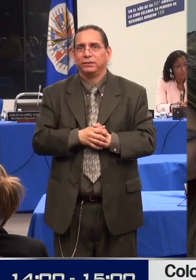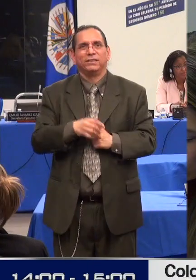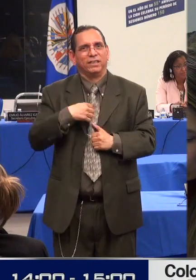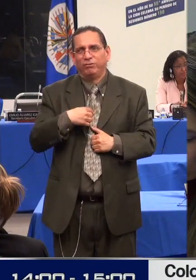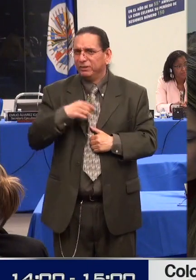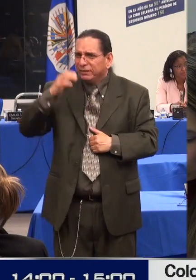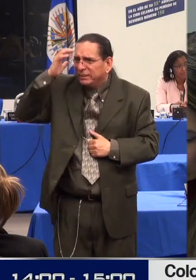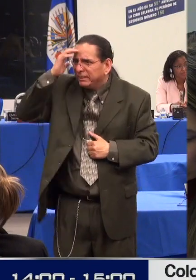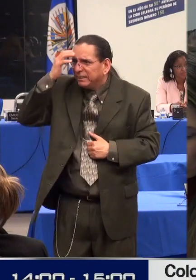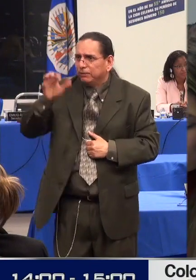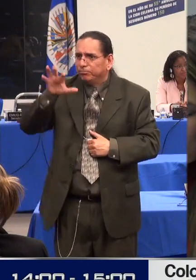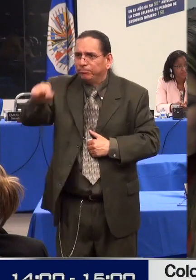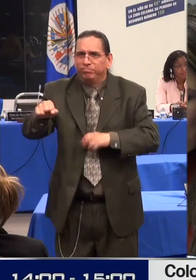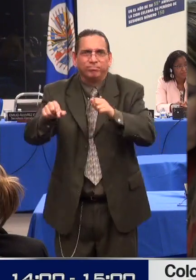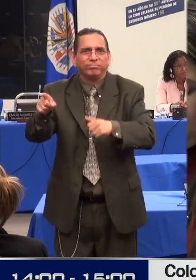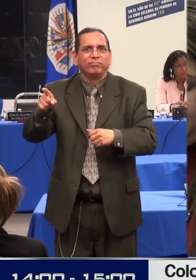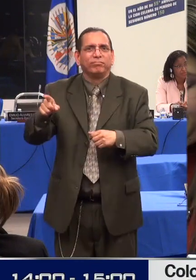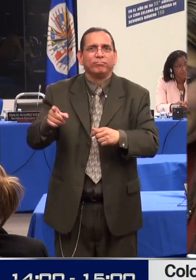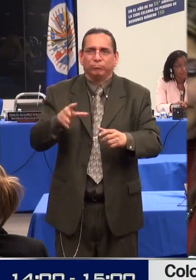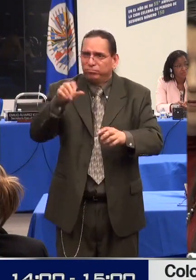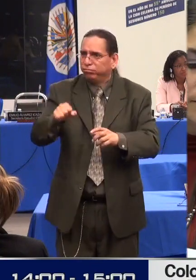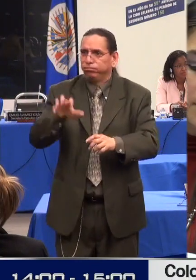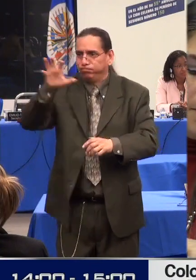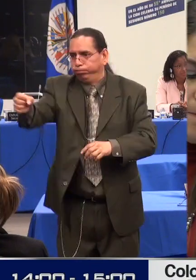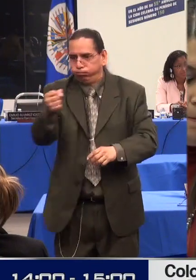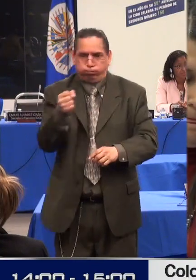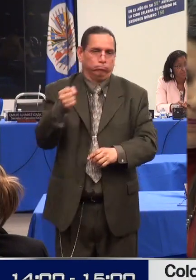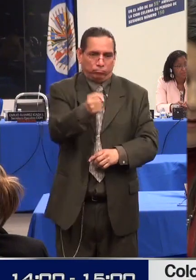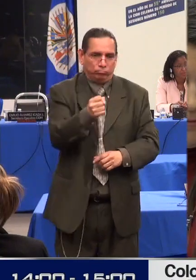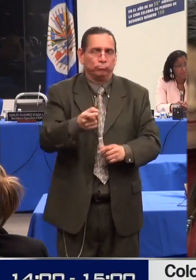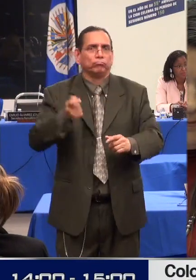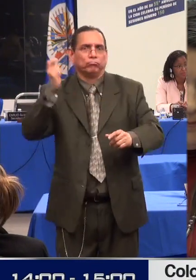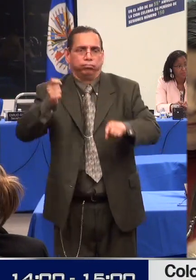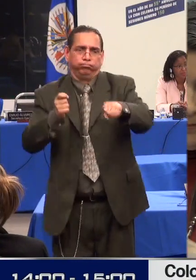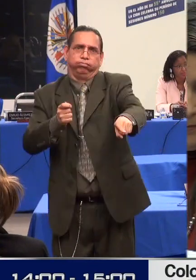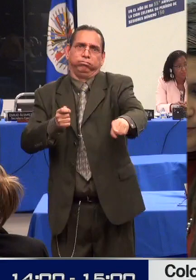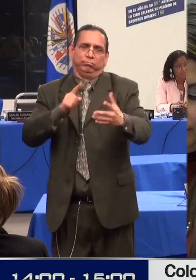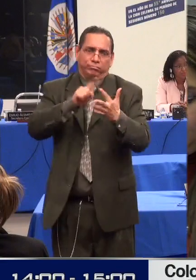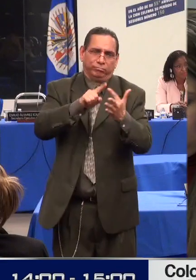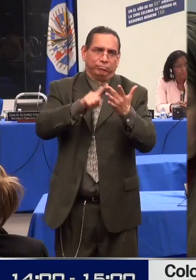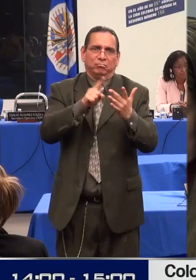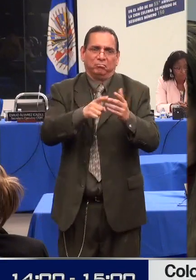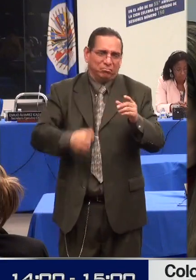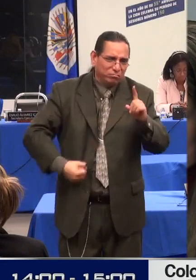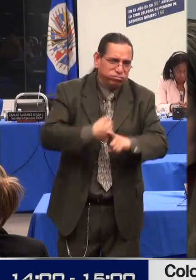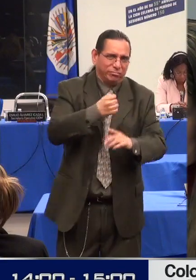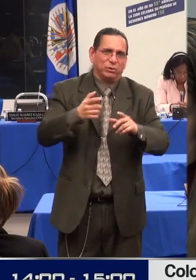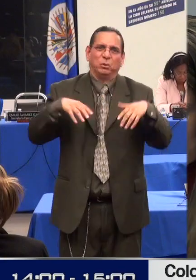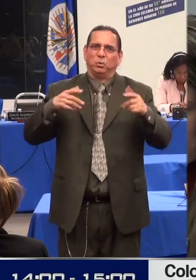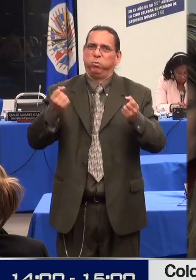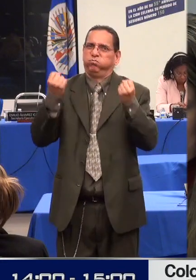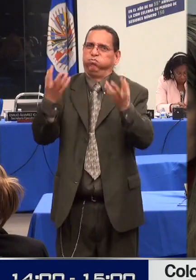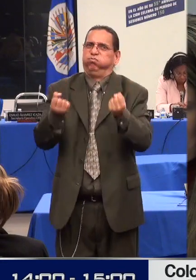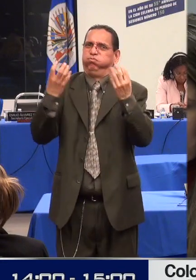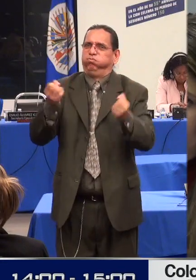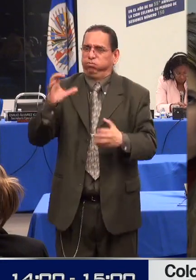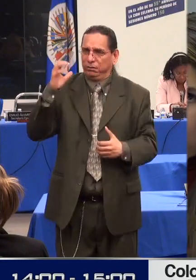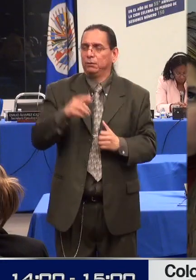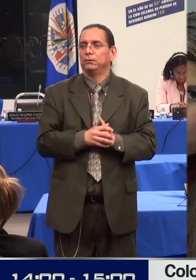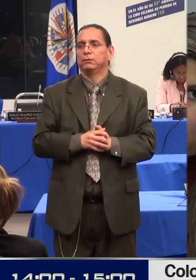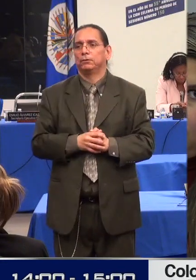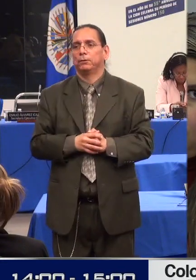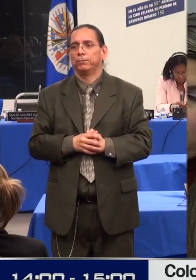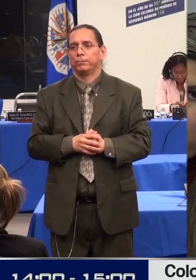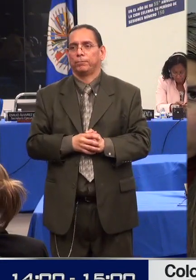problema, por ello el registro en los sistemas de información es muy importante. Ya se impartieron desde la Fiscalía General de la Nación